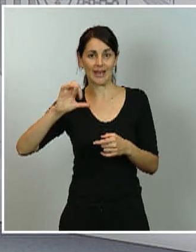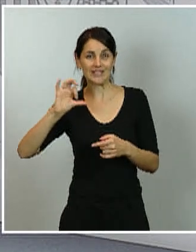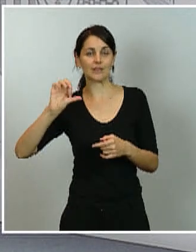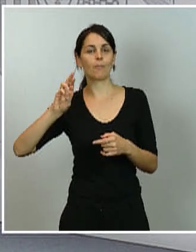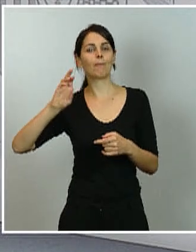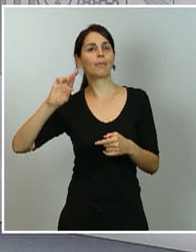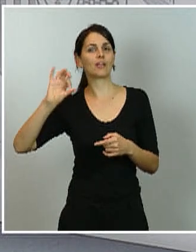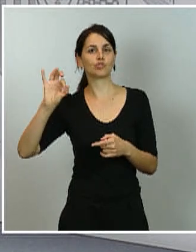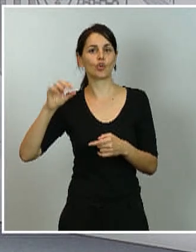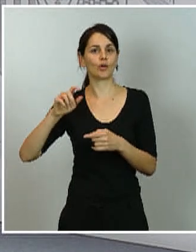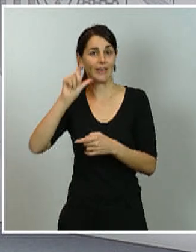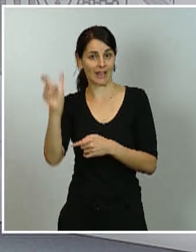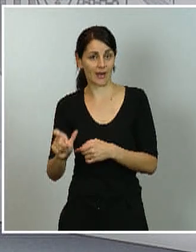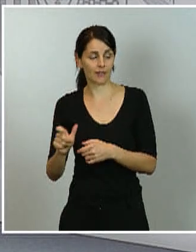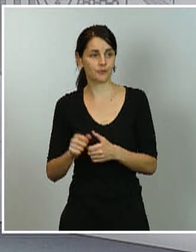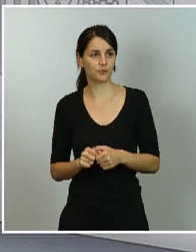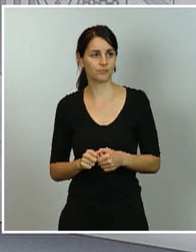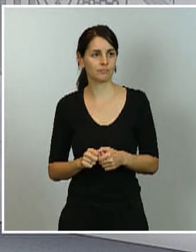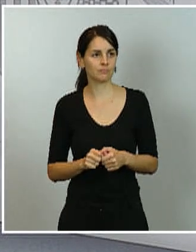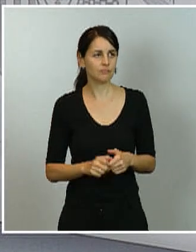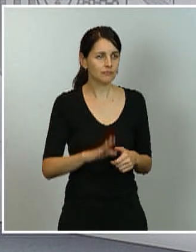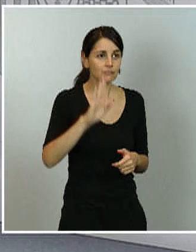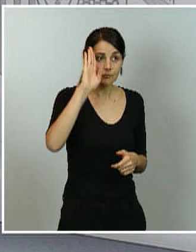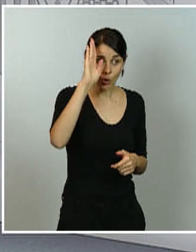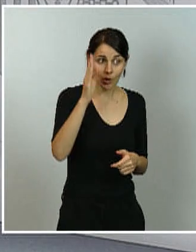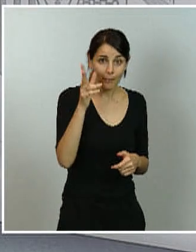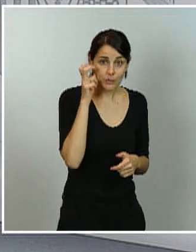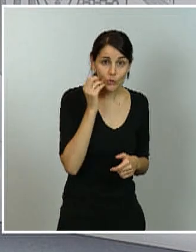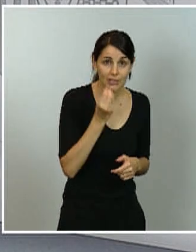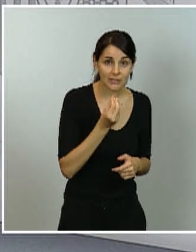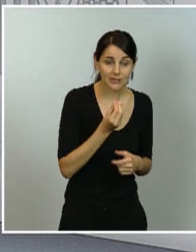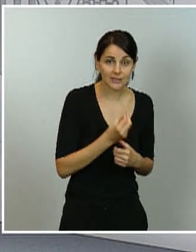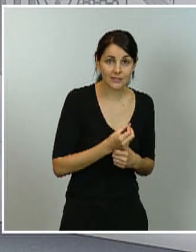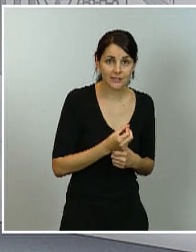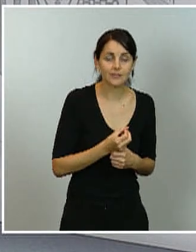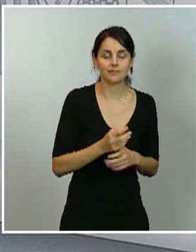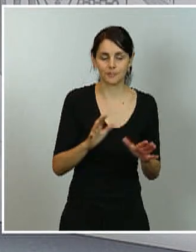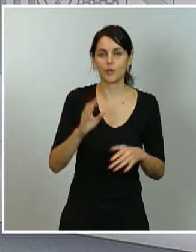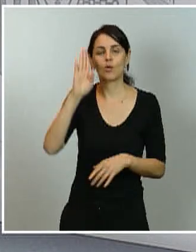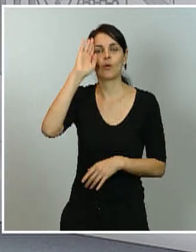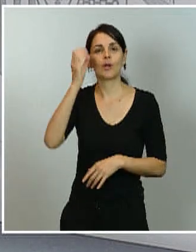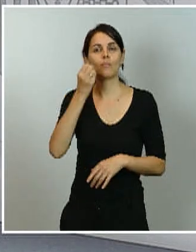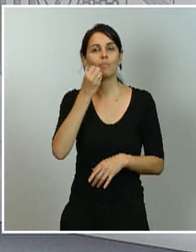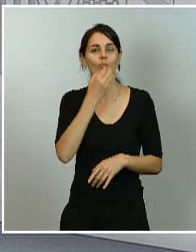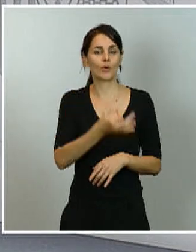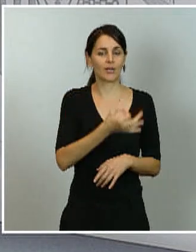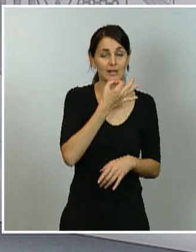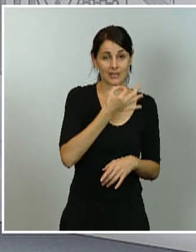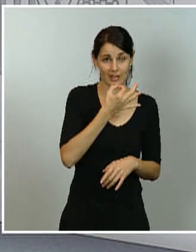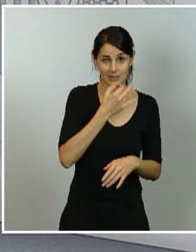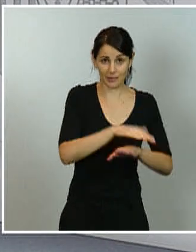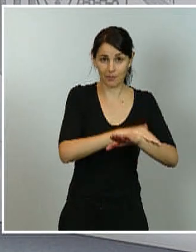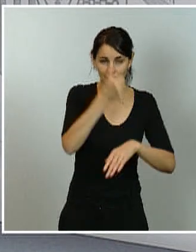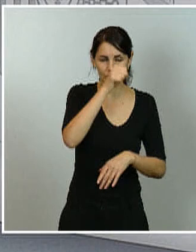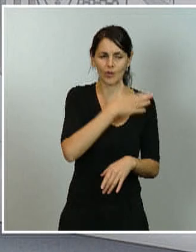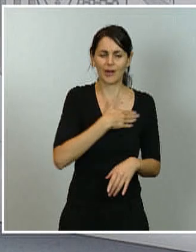Hola, ¿me escuchan? Sí. Sí, buenas tardes. Buenas tardes, ministro. Quería preguntar una cosa.